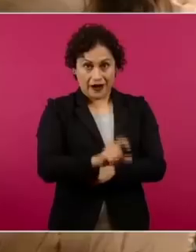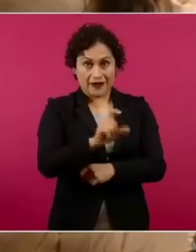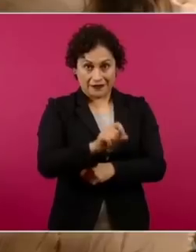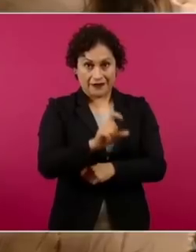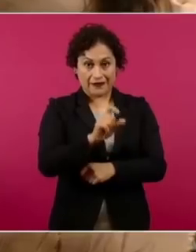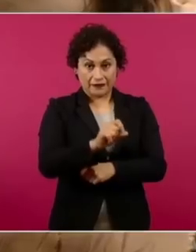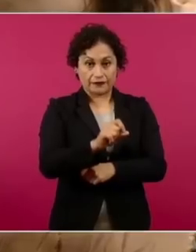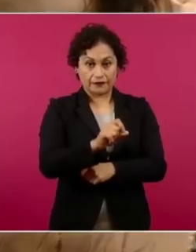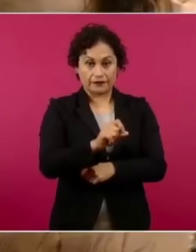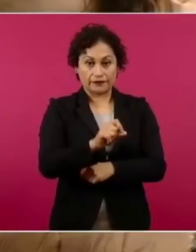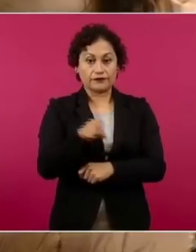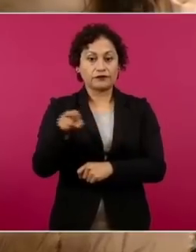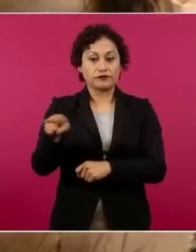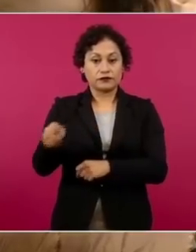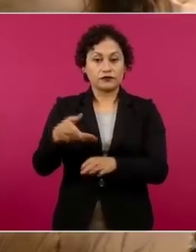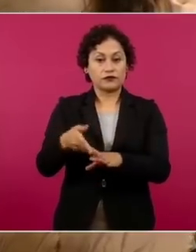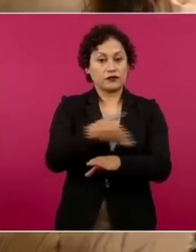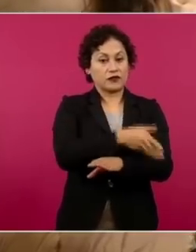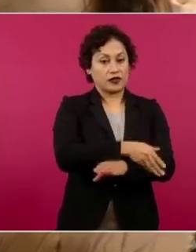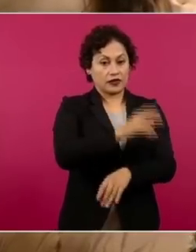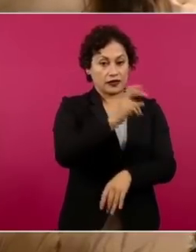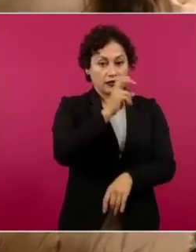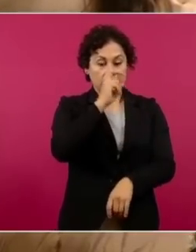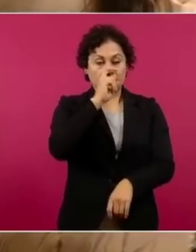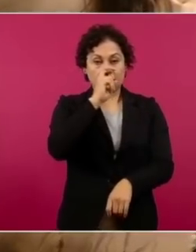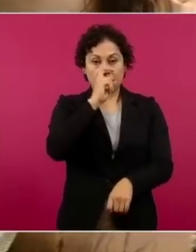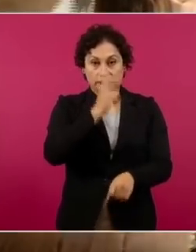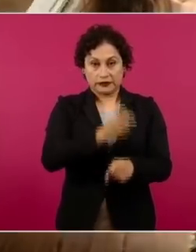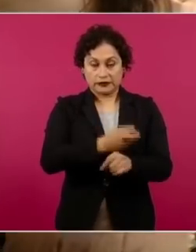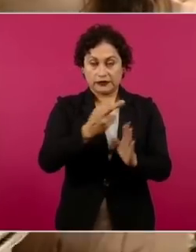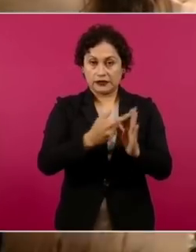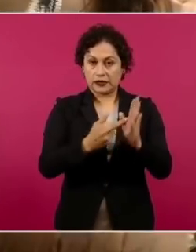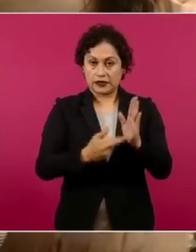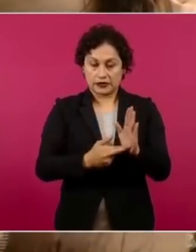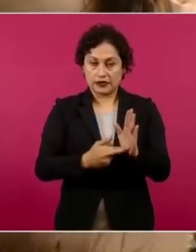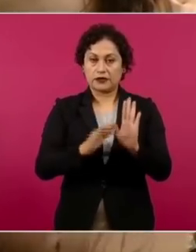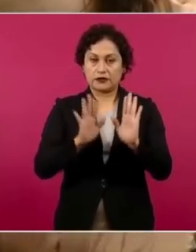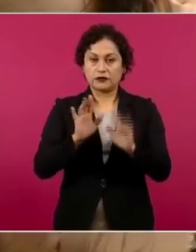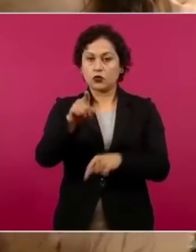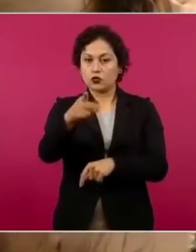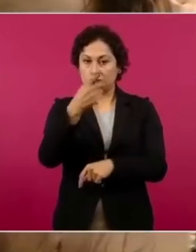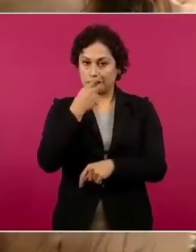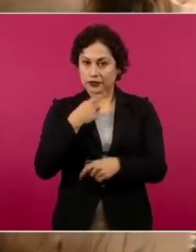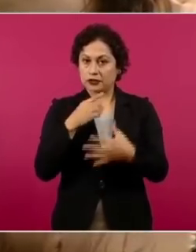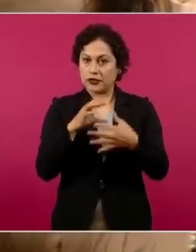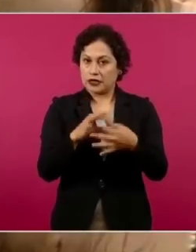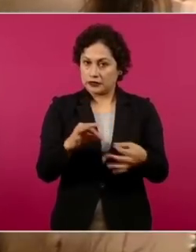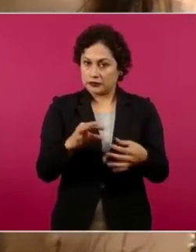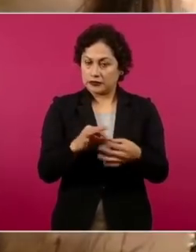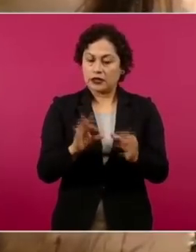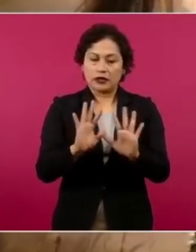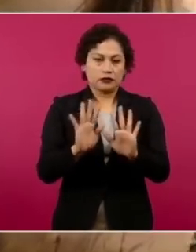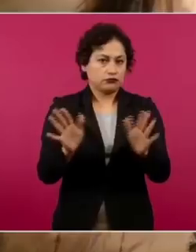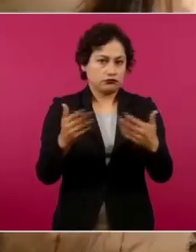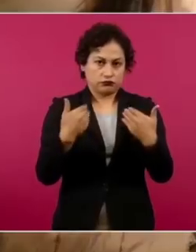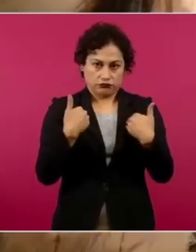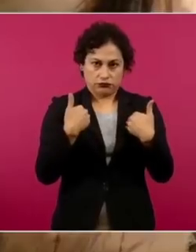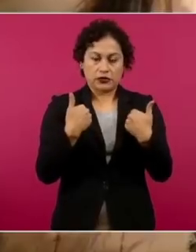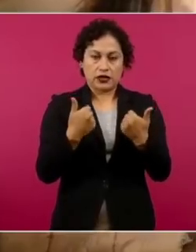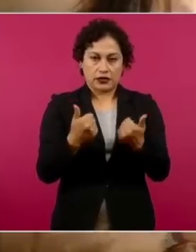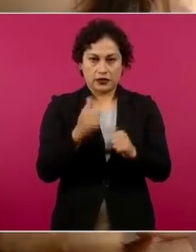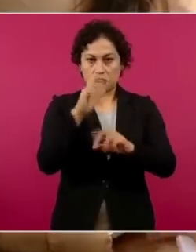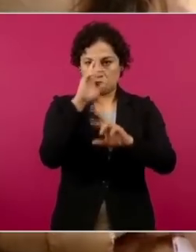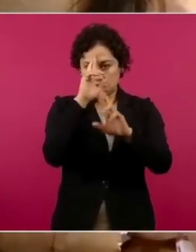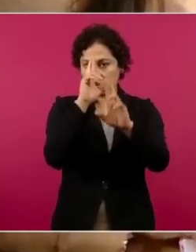el caso de ella. Ni siquiera aplica en esa parte. Entiendo lo que está usted planteando, lo respeto también,